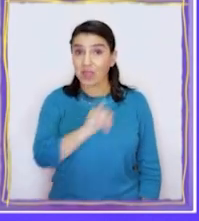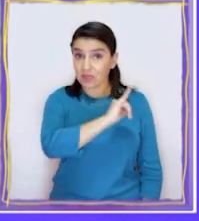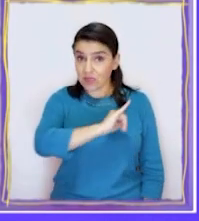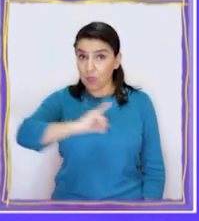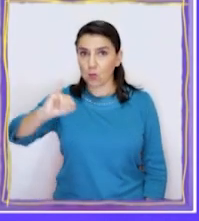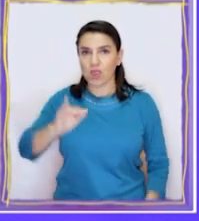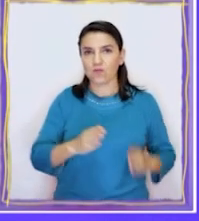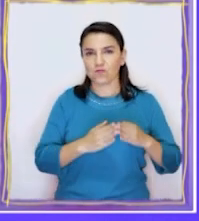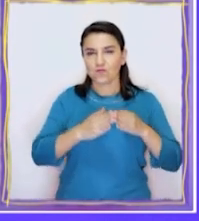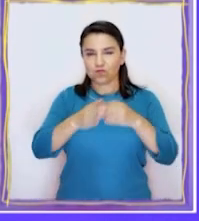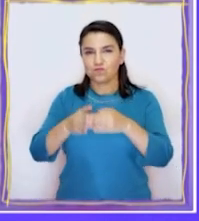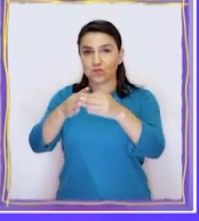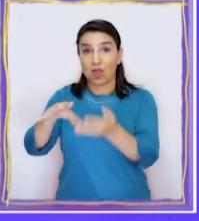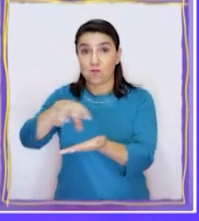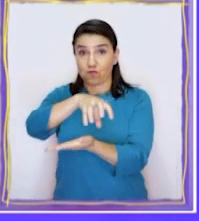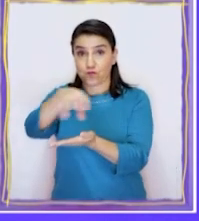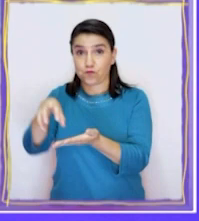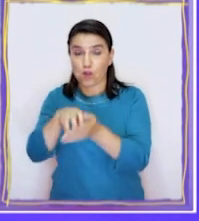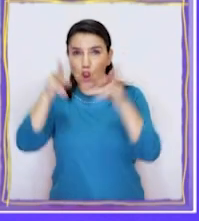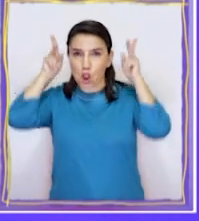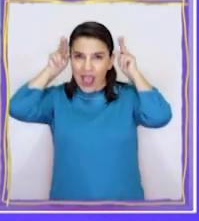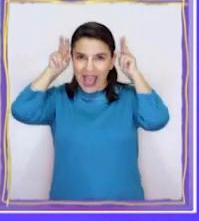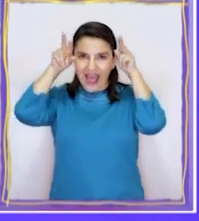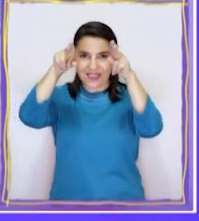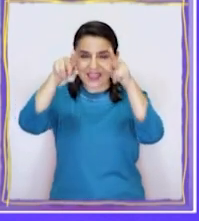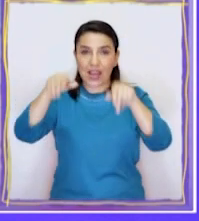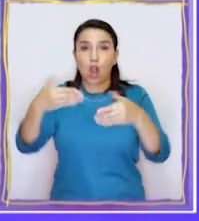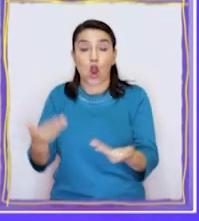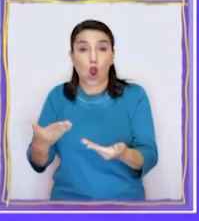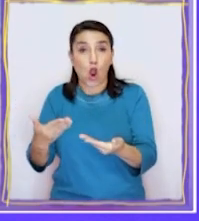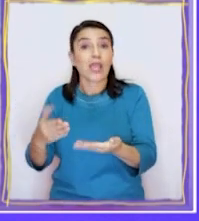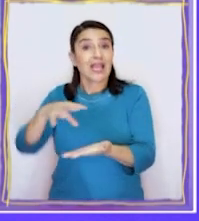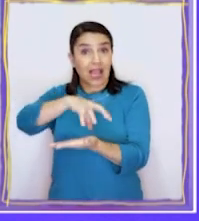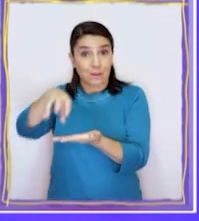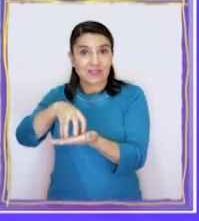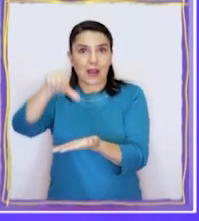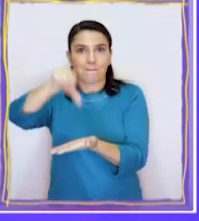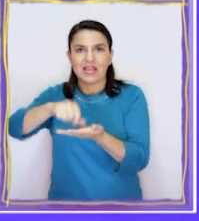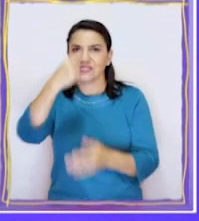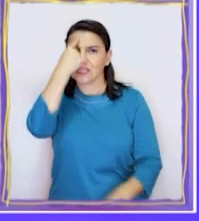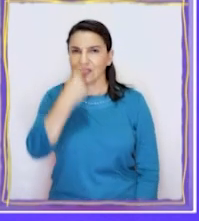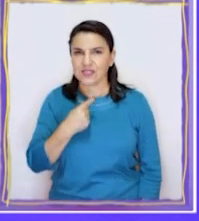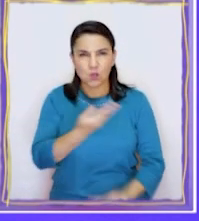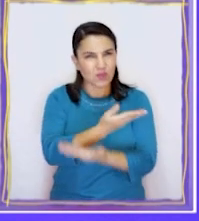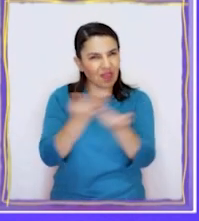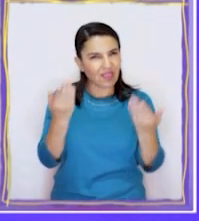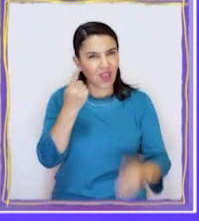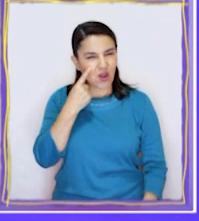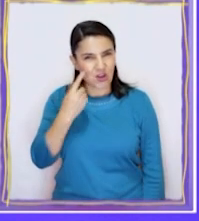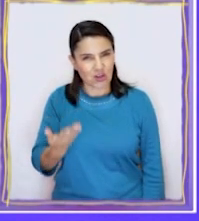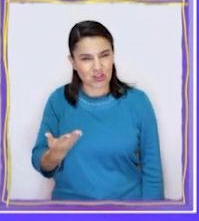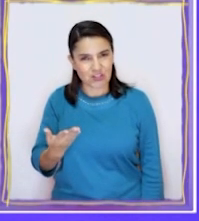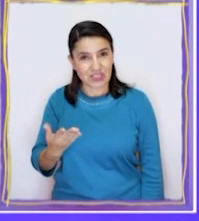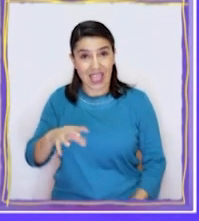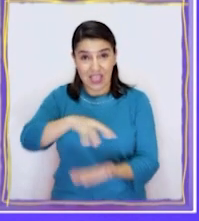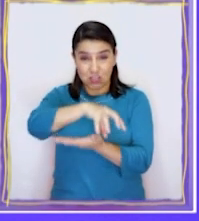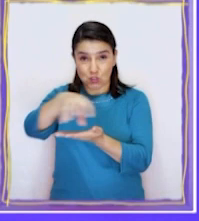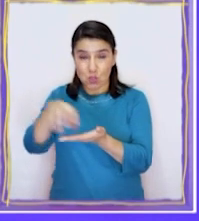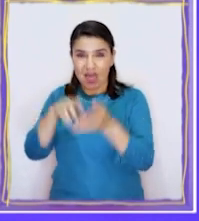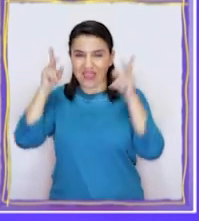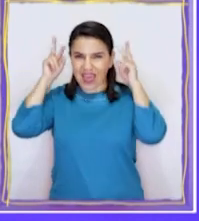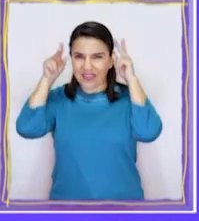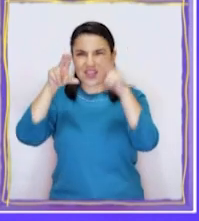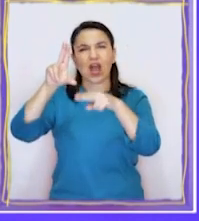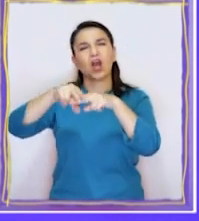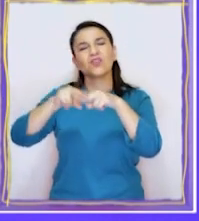Después de Delos, me fui a Atenas, que hoy es la capital de un país que se llama Grecia. ¿Lo habían escuchado? Atenas es